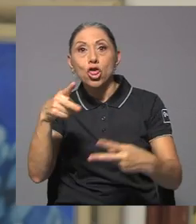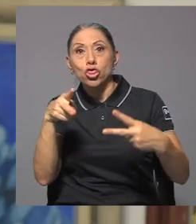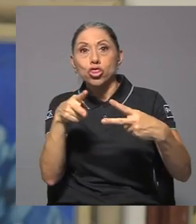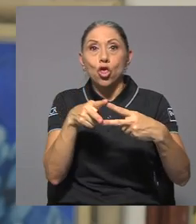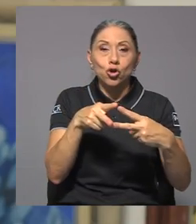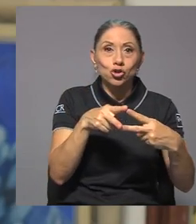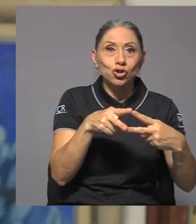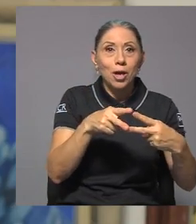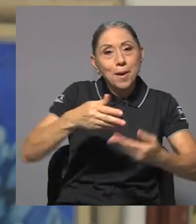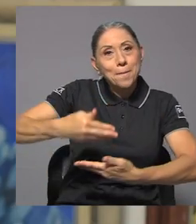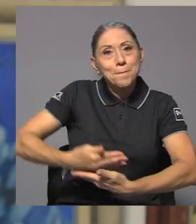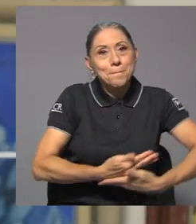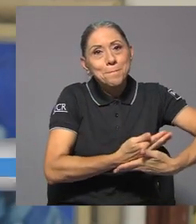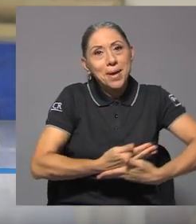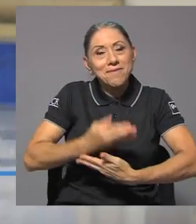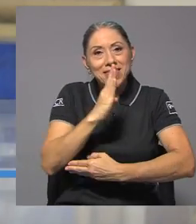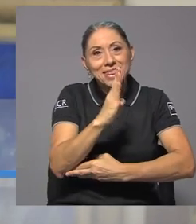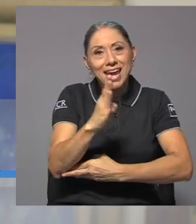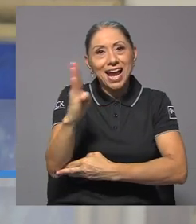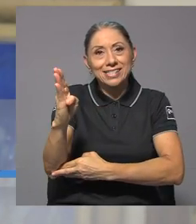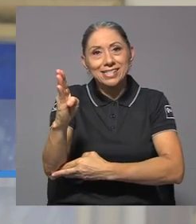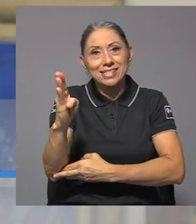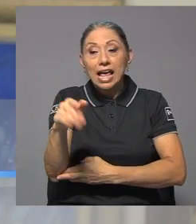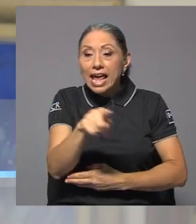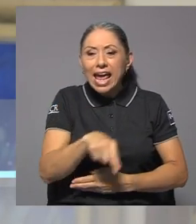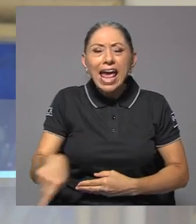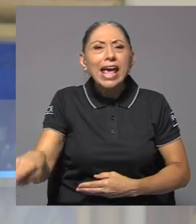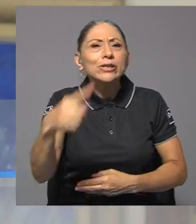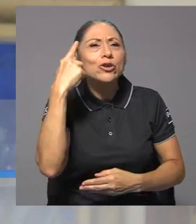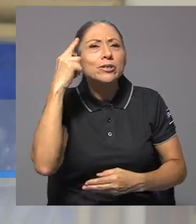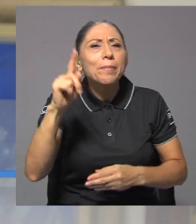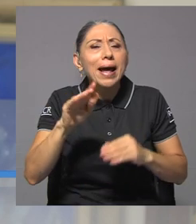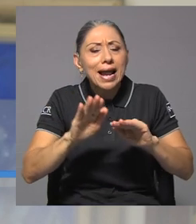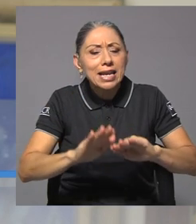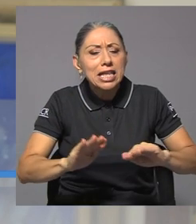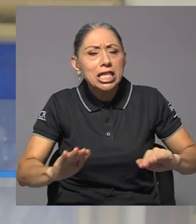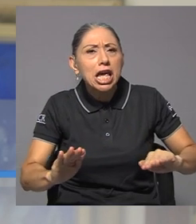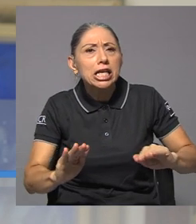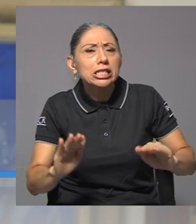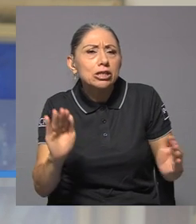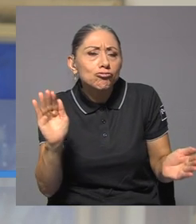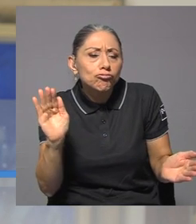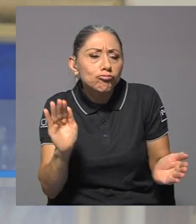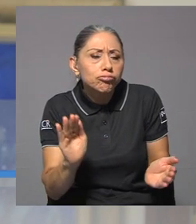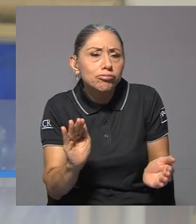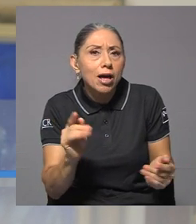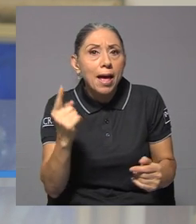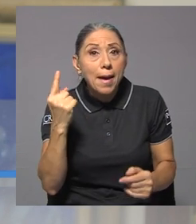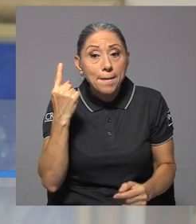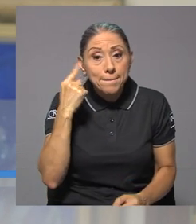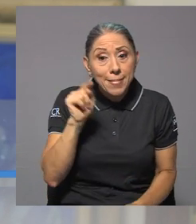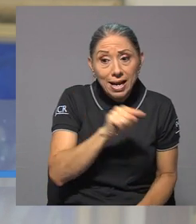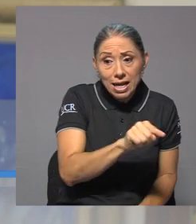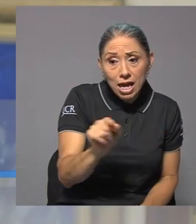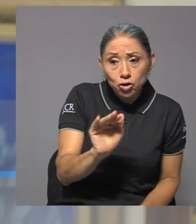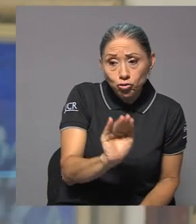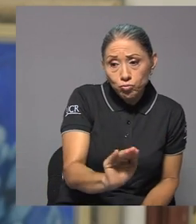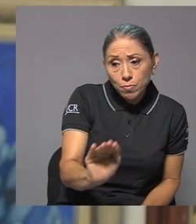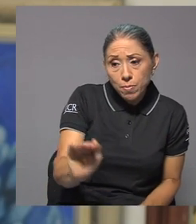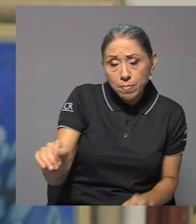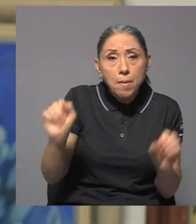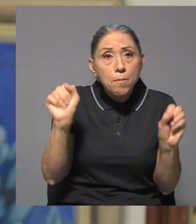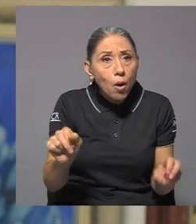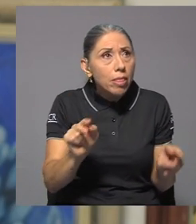crear un sitio agradable para la niñez de primera infancia para que se encuentre prioritariamente